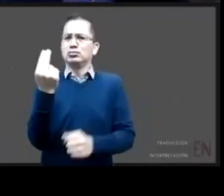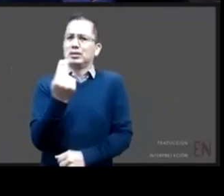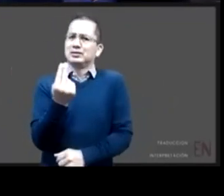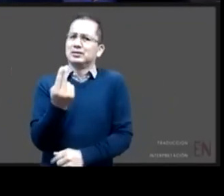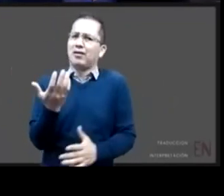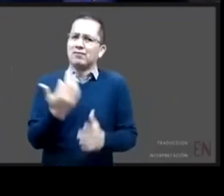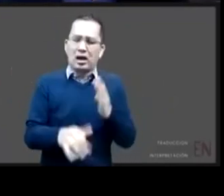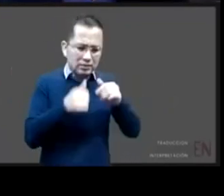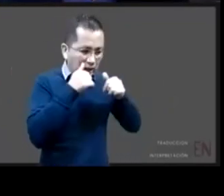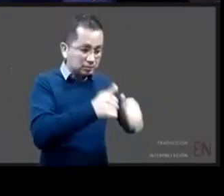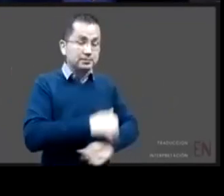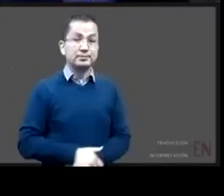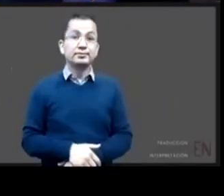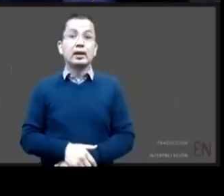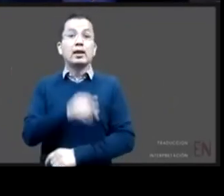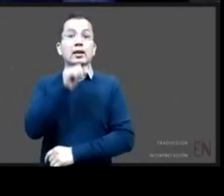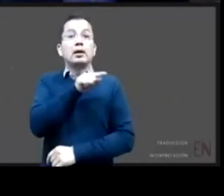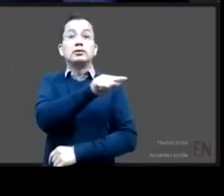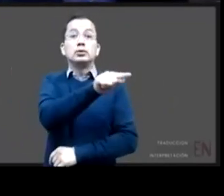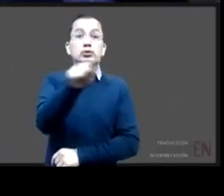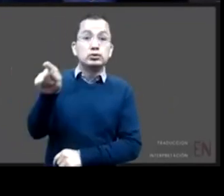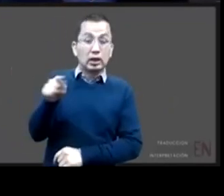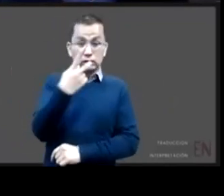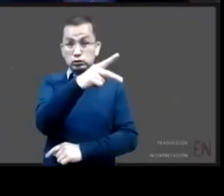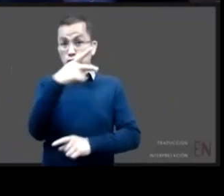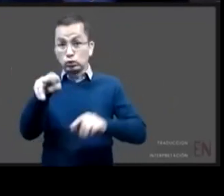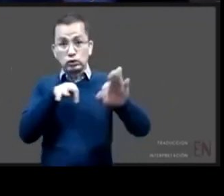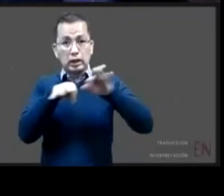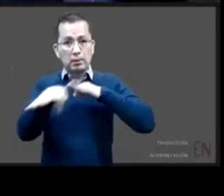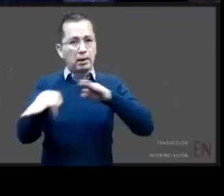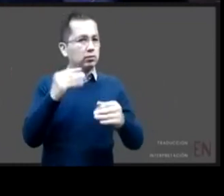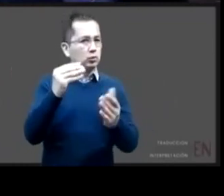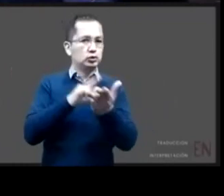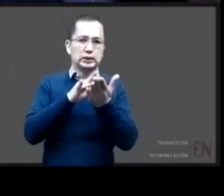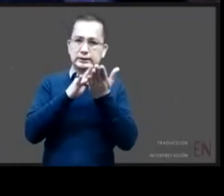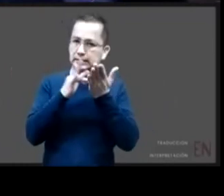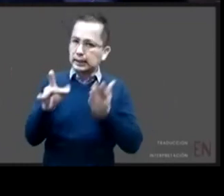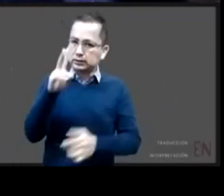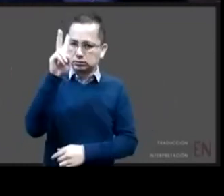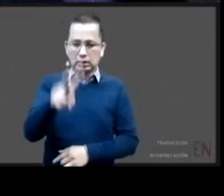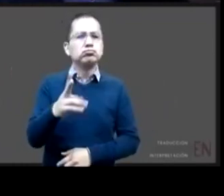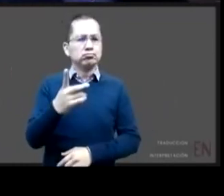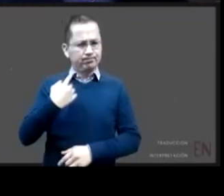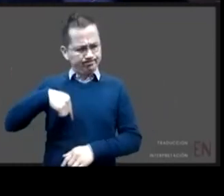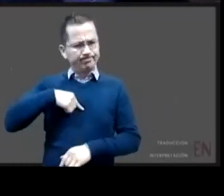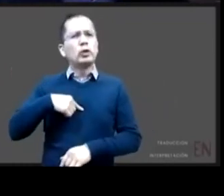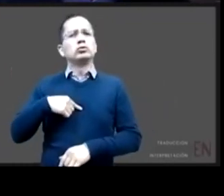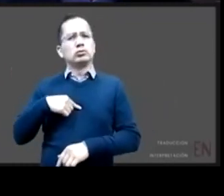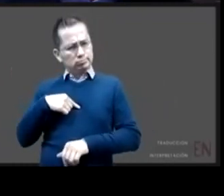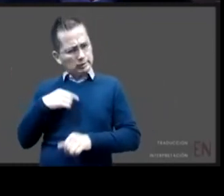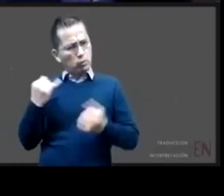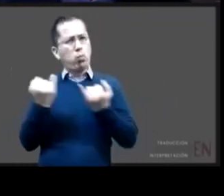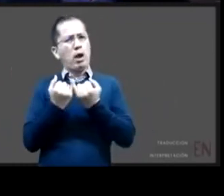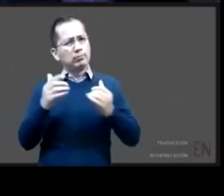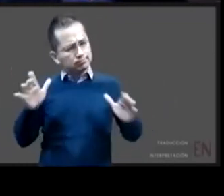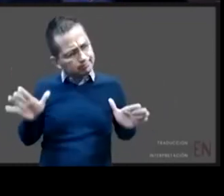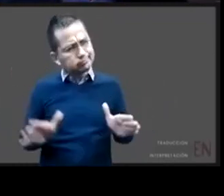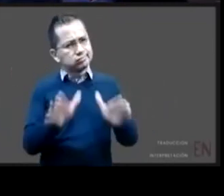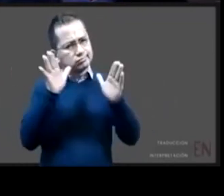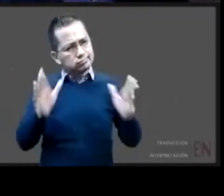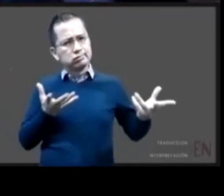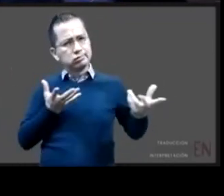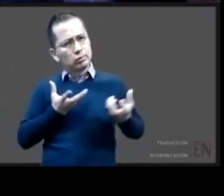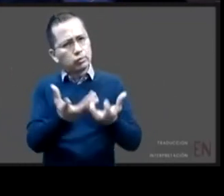permanentemente por este por este tema vamos a seguirlo empujando colectivamente para que produzcan los